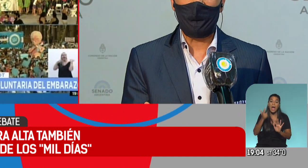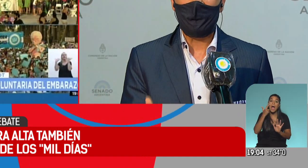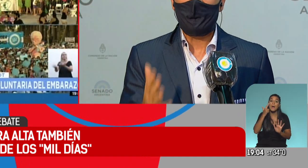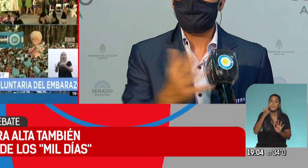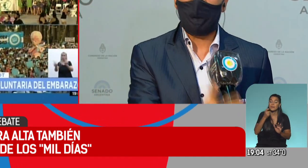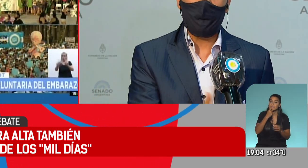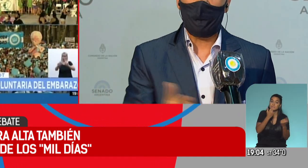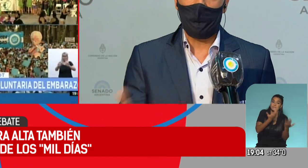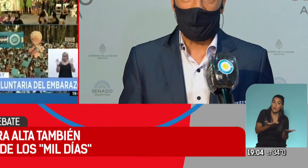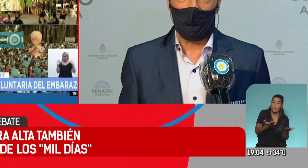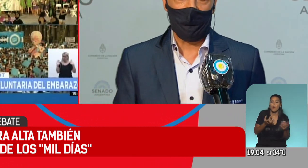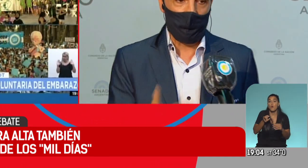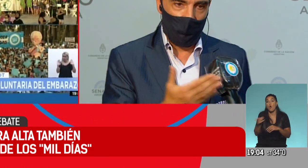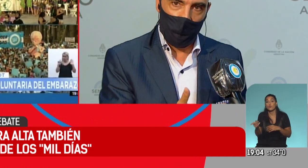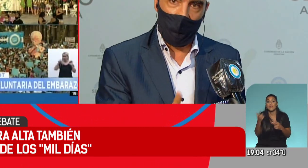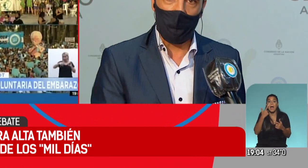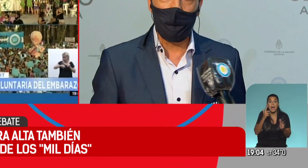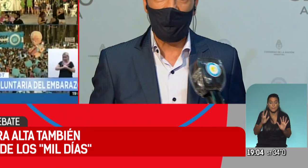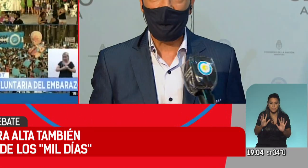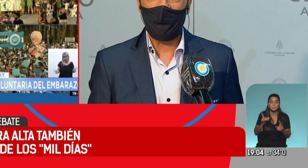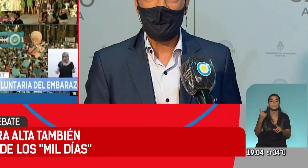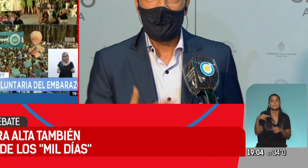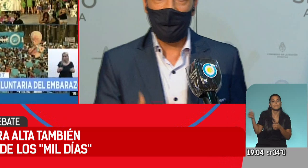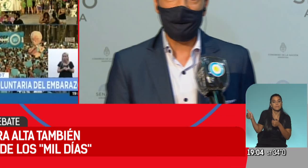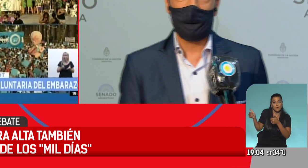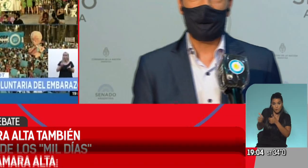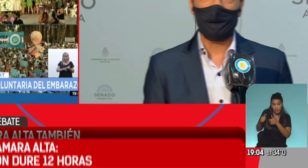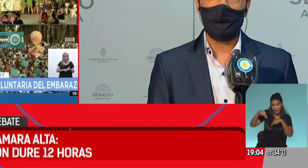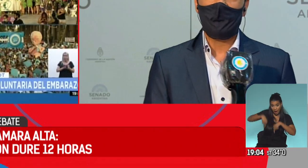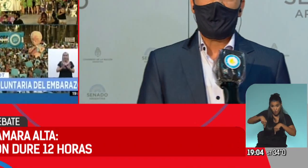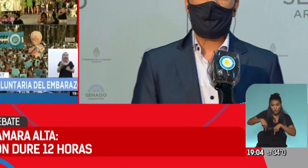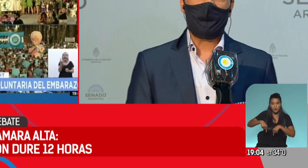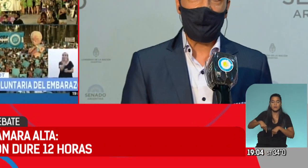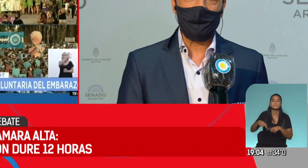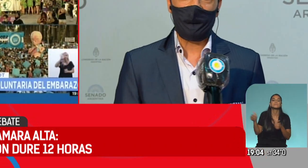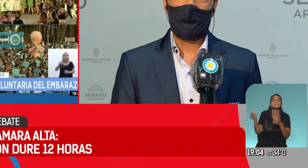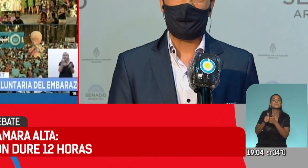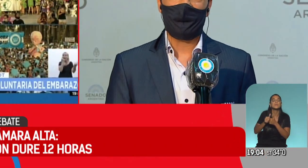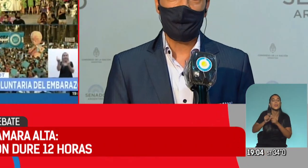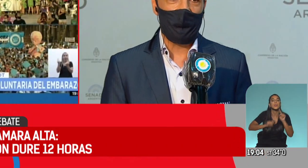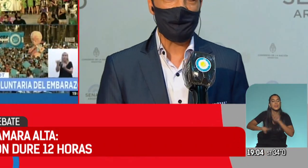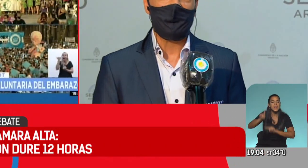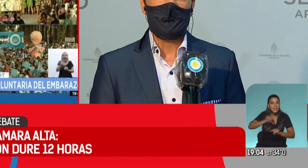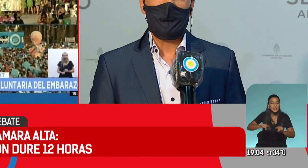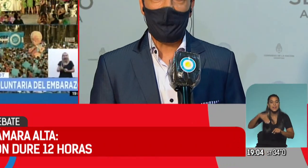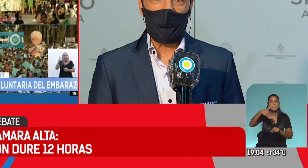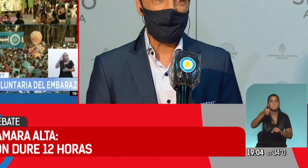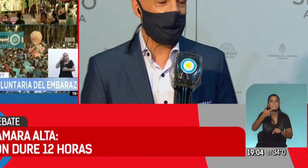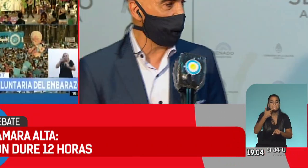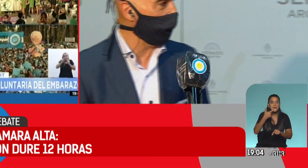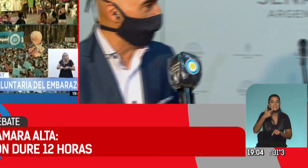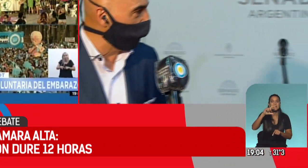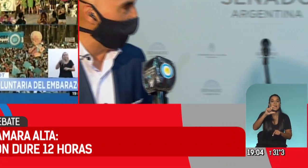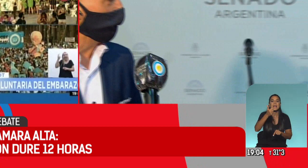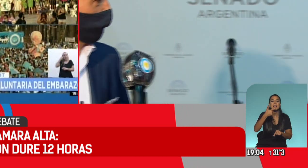balanza para un lado o para el otro. Pero me acompaña, en este momento, la dirigente del MAS, Manuela